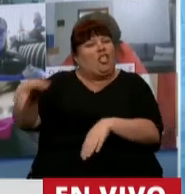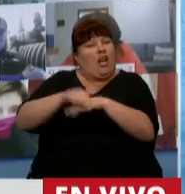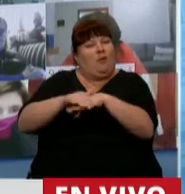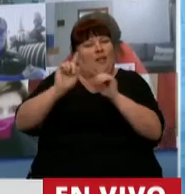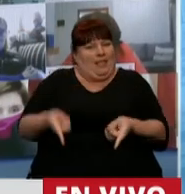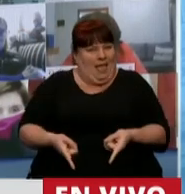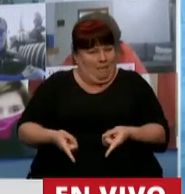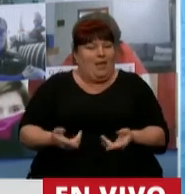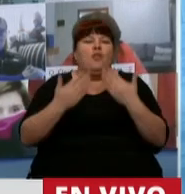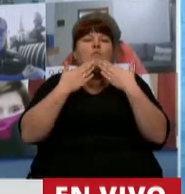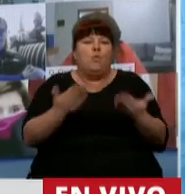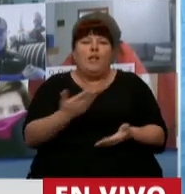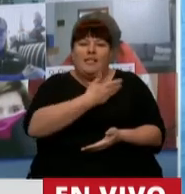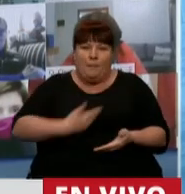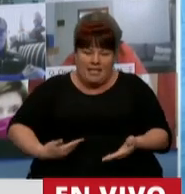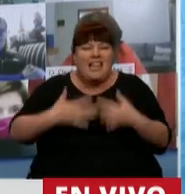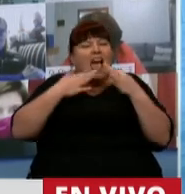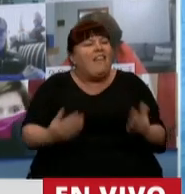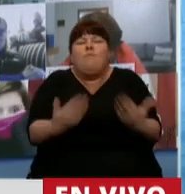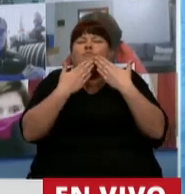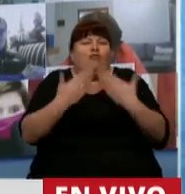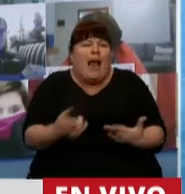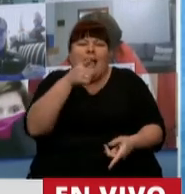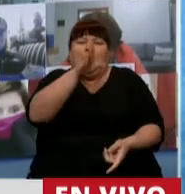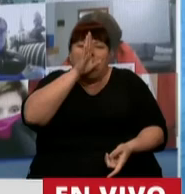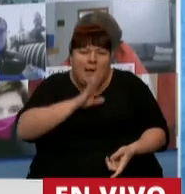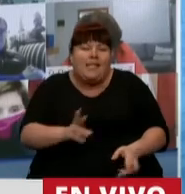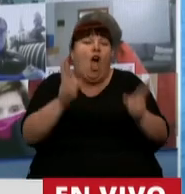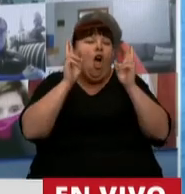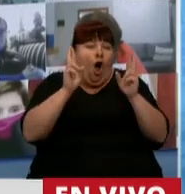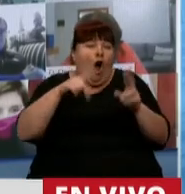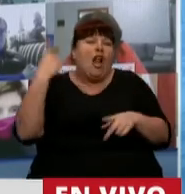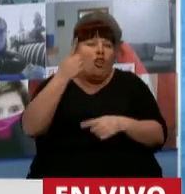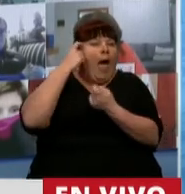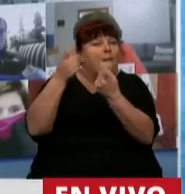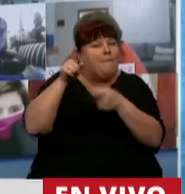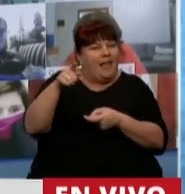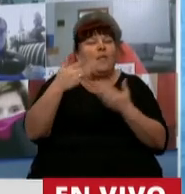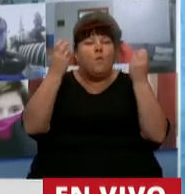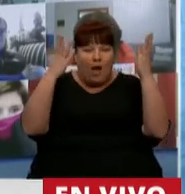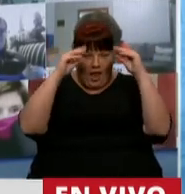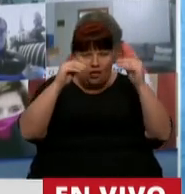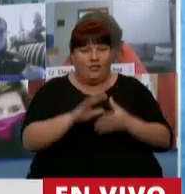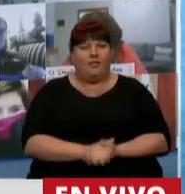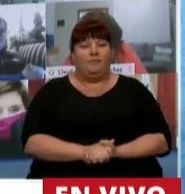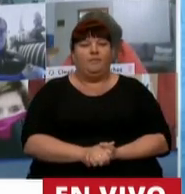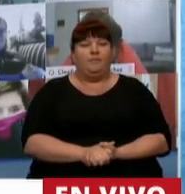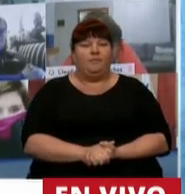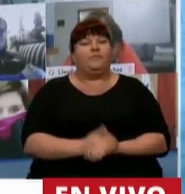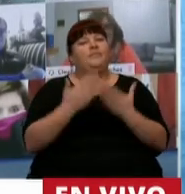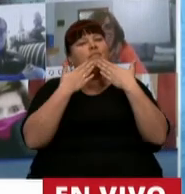responsables. Muchas gracias, señor presidente. verdad, le agradezco su paciencia. Le espero que todos aprendamos. Gracias y buenas noches.